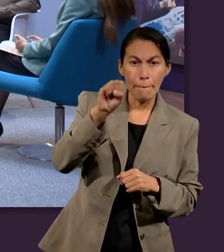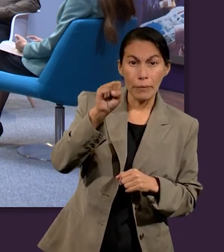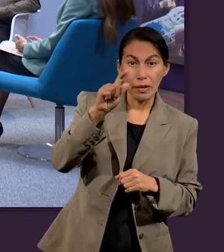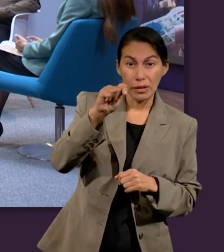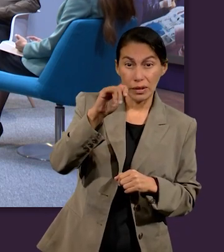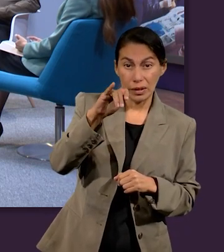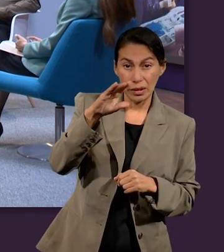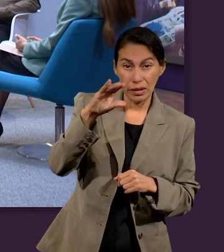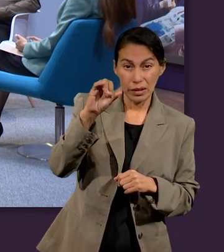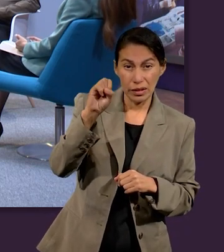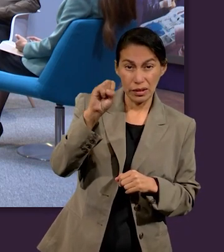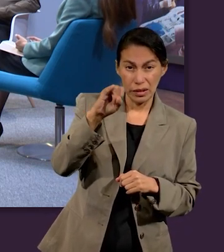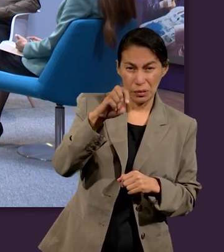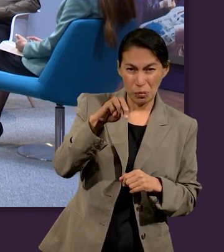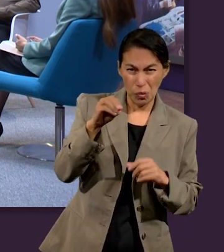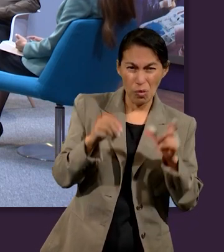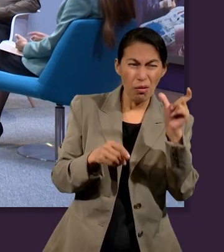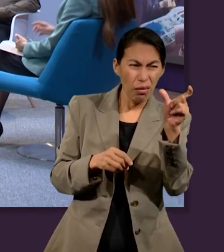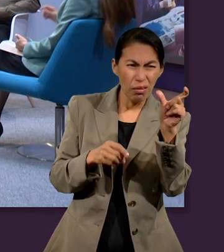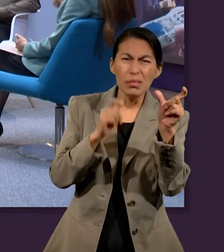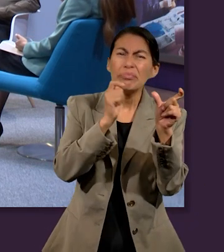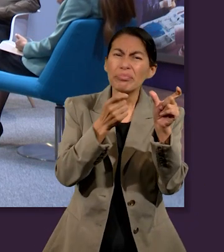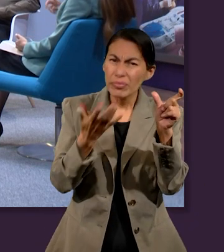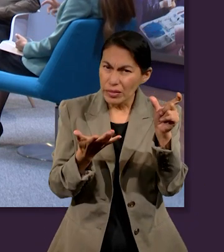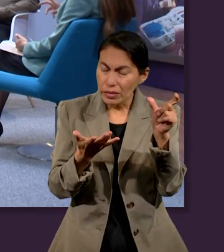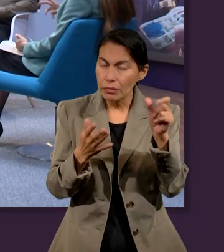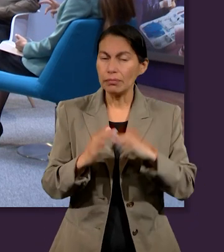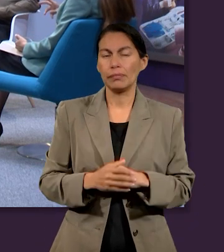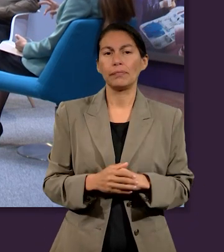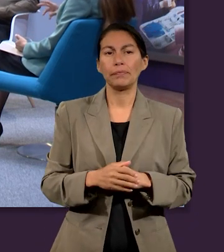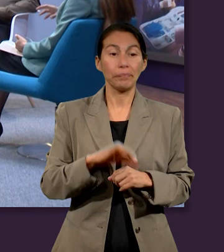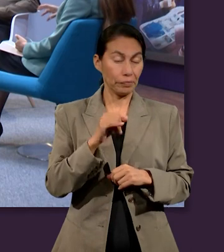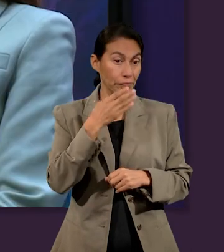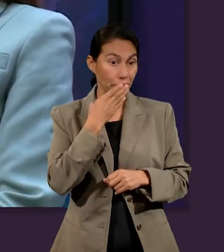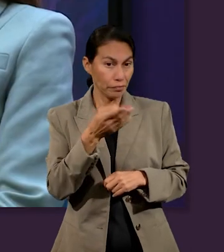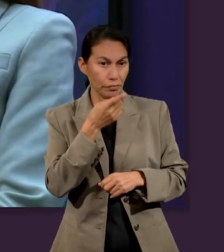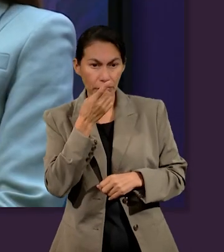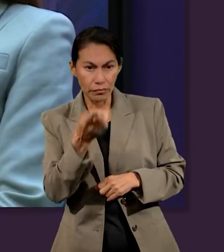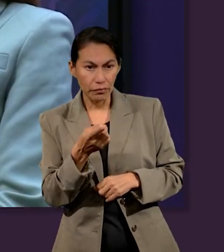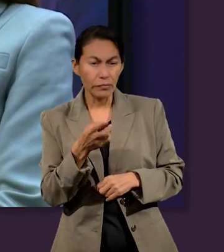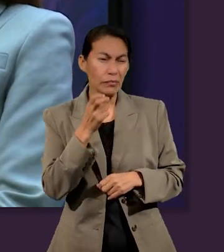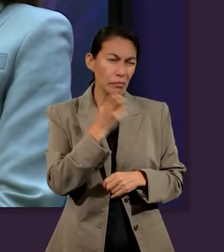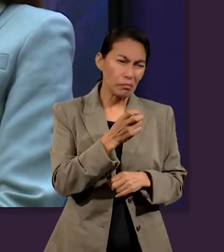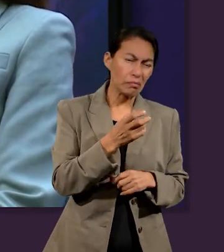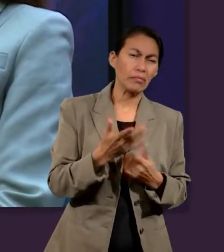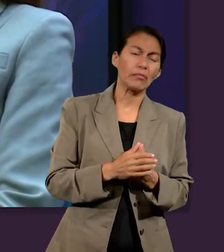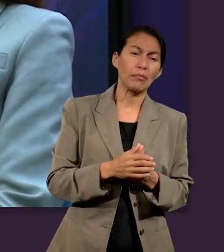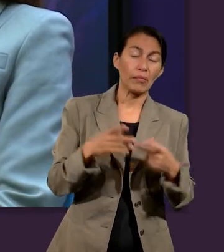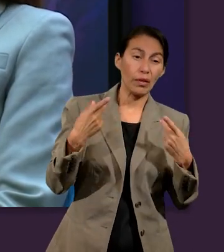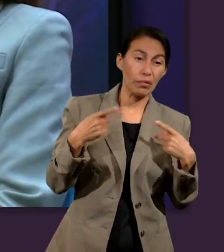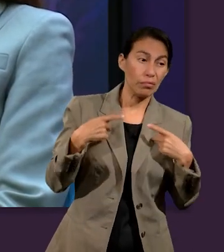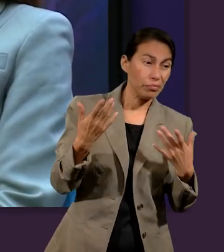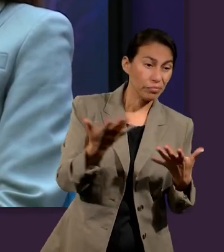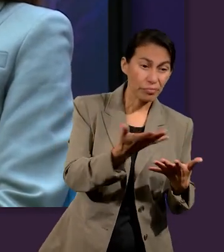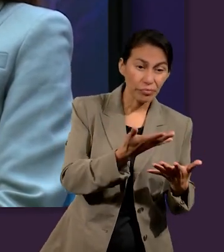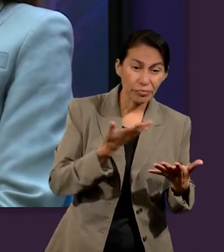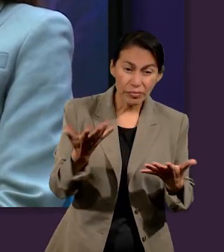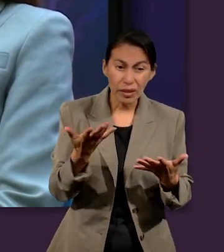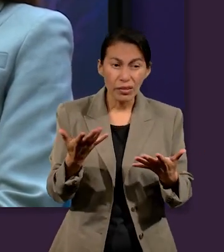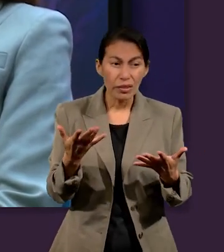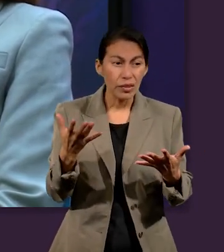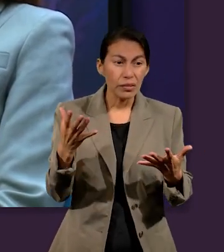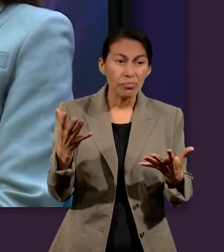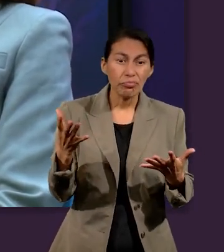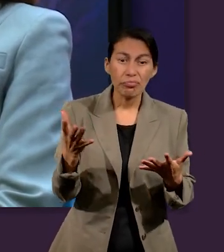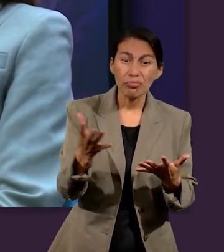es realmente el misticismo. Qué bueno que lo mencionas porque estas oleadas del misticismo han